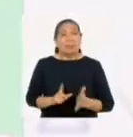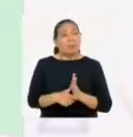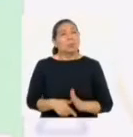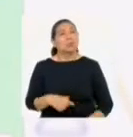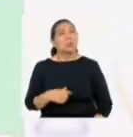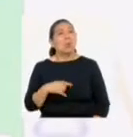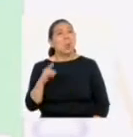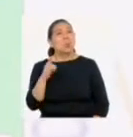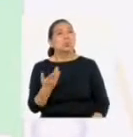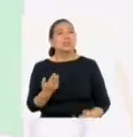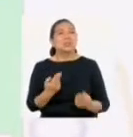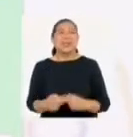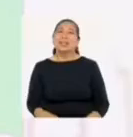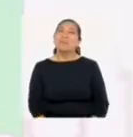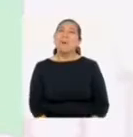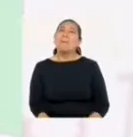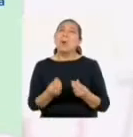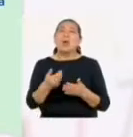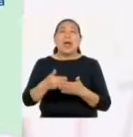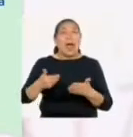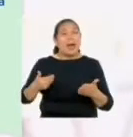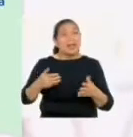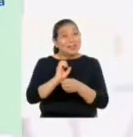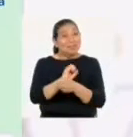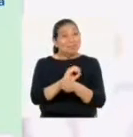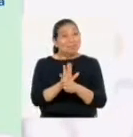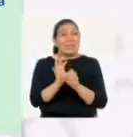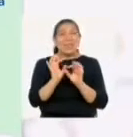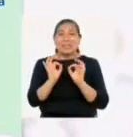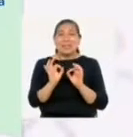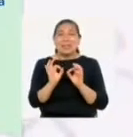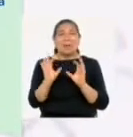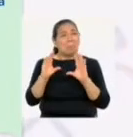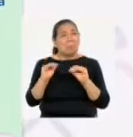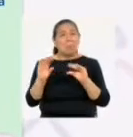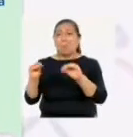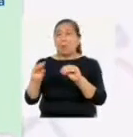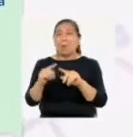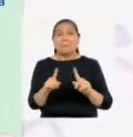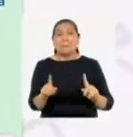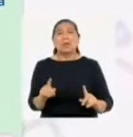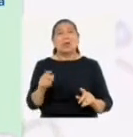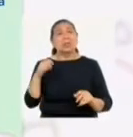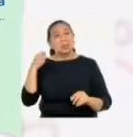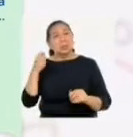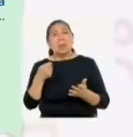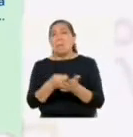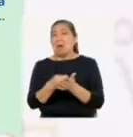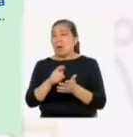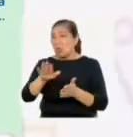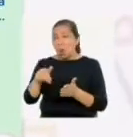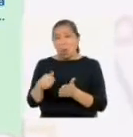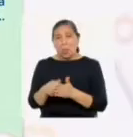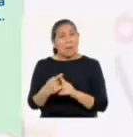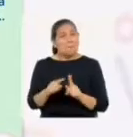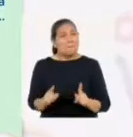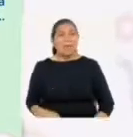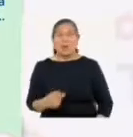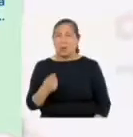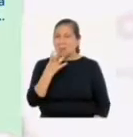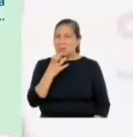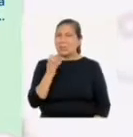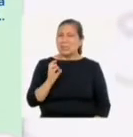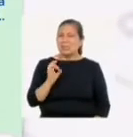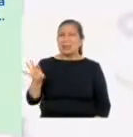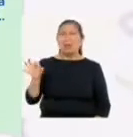Después, me gusta nuestra relación porque antes de la pandemia, él siempre pagaba todo. Él sí, ni la graciosa. Pero me